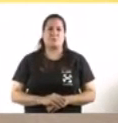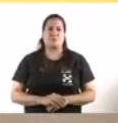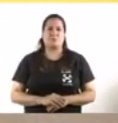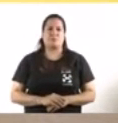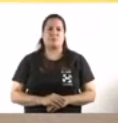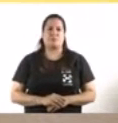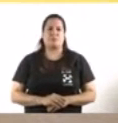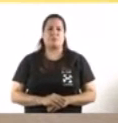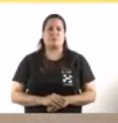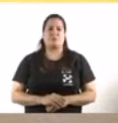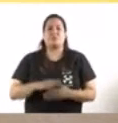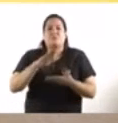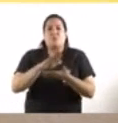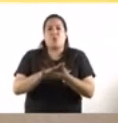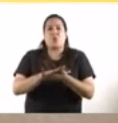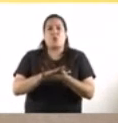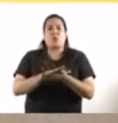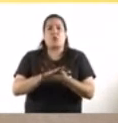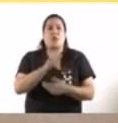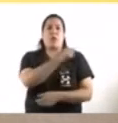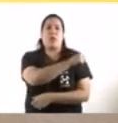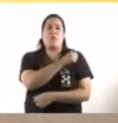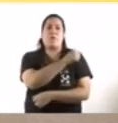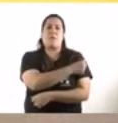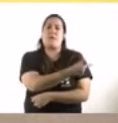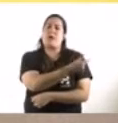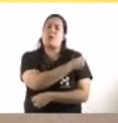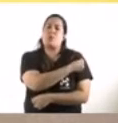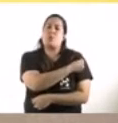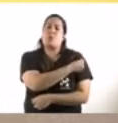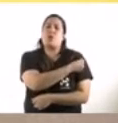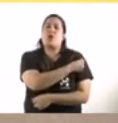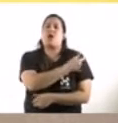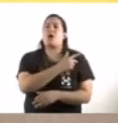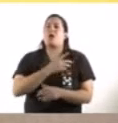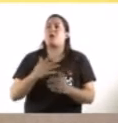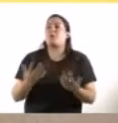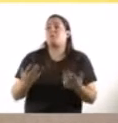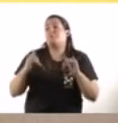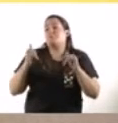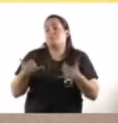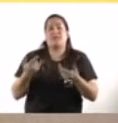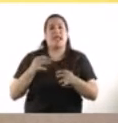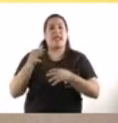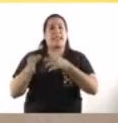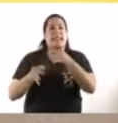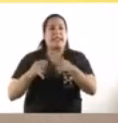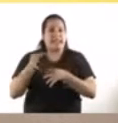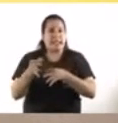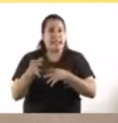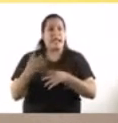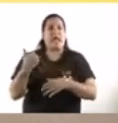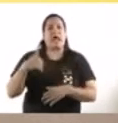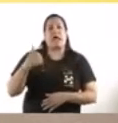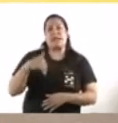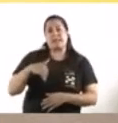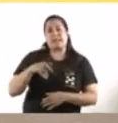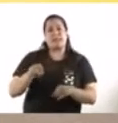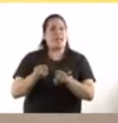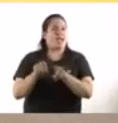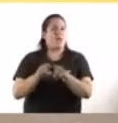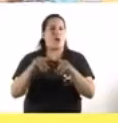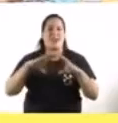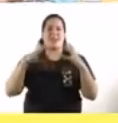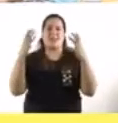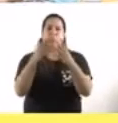Doctor, vacunas Nicolás por supuesto que la estrategia de vacunación de la Argentina y de prácticamente todos los países del